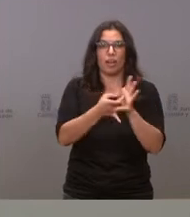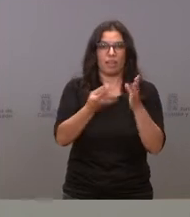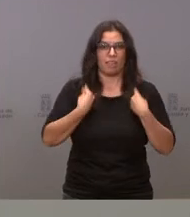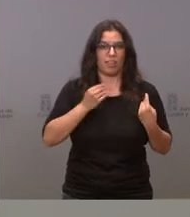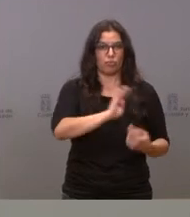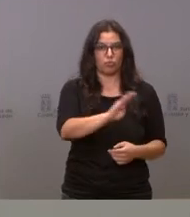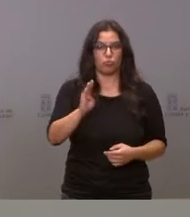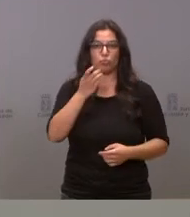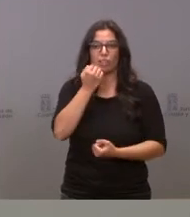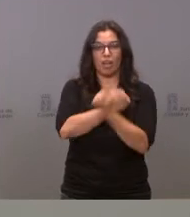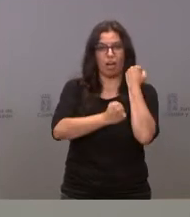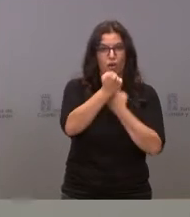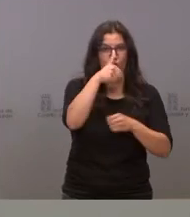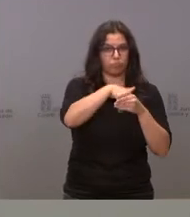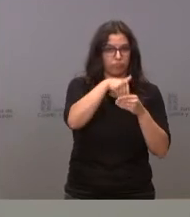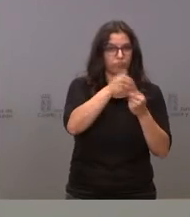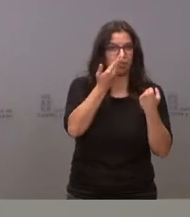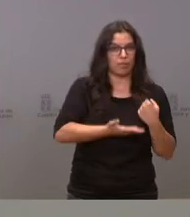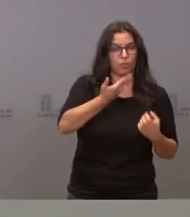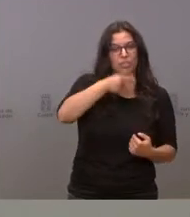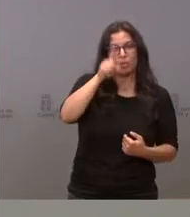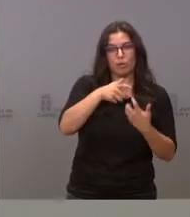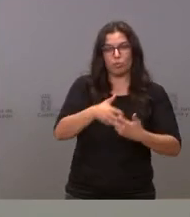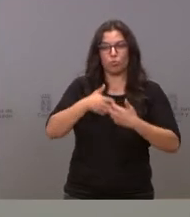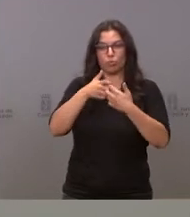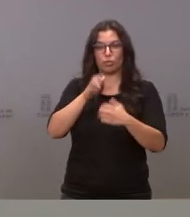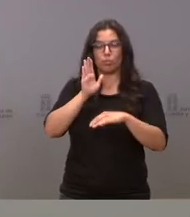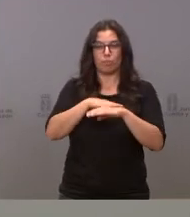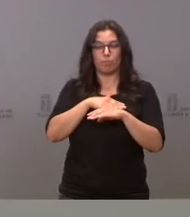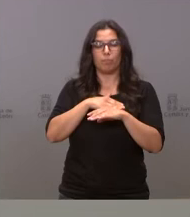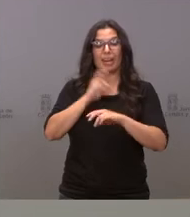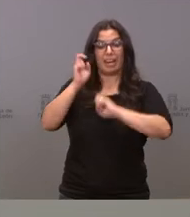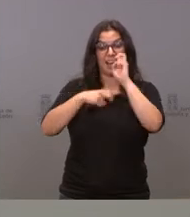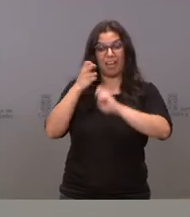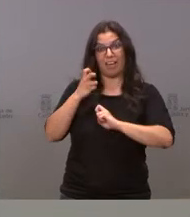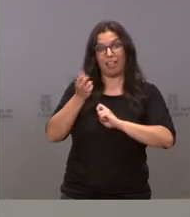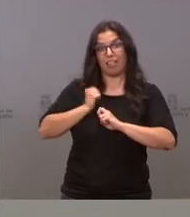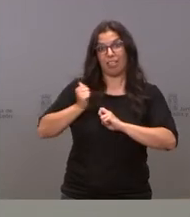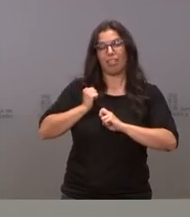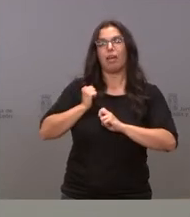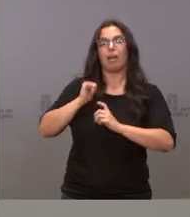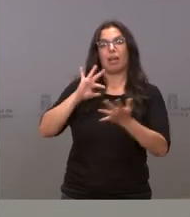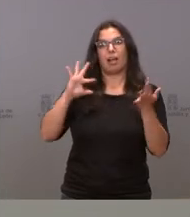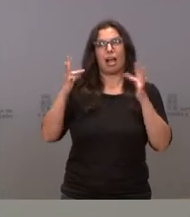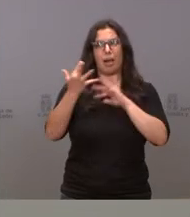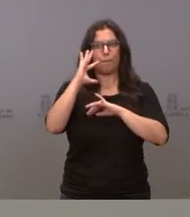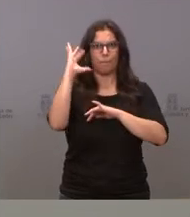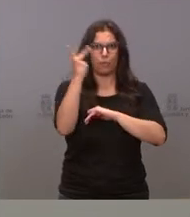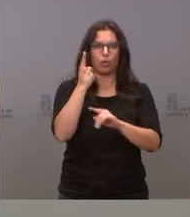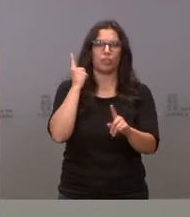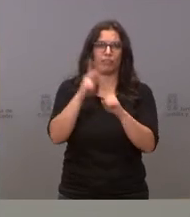de vida, permitiendo ahorros importantes y luchando también desde la rehabilitación contra el cambio climático.